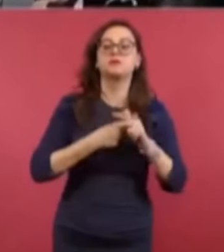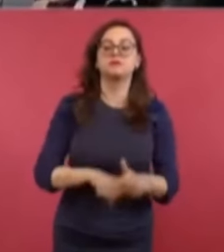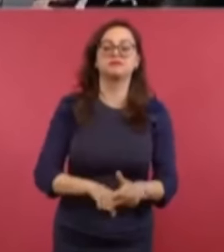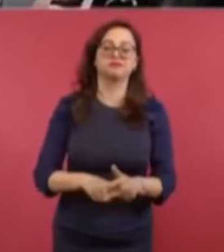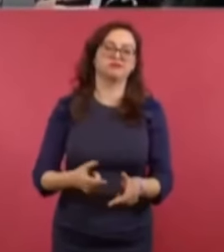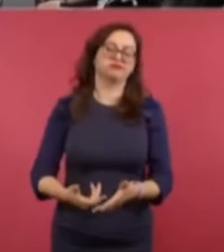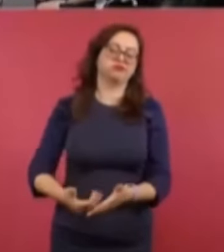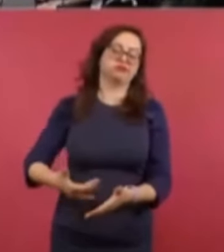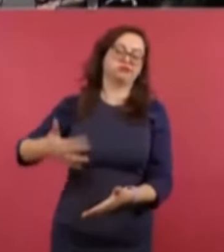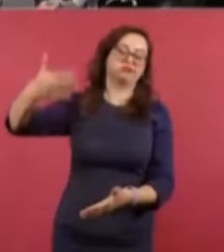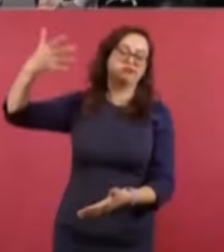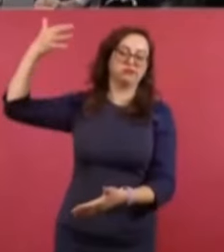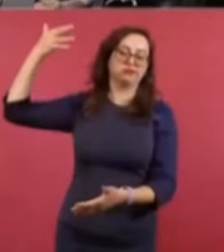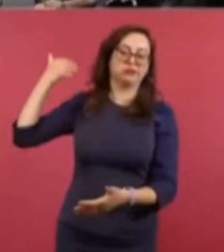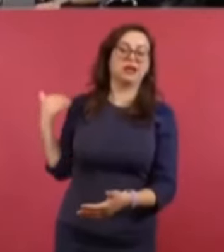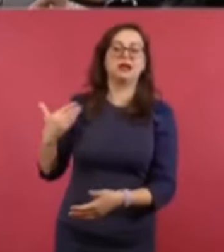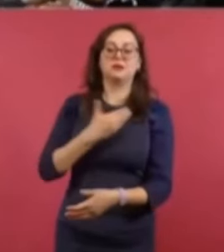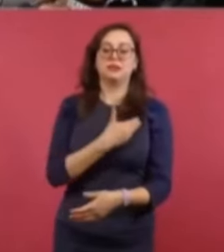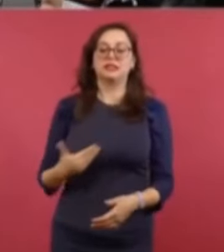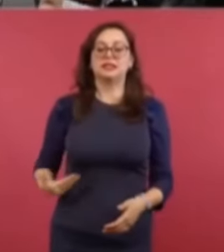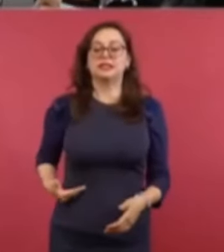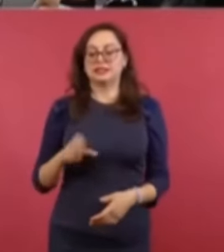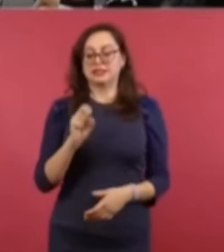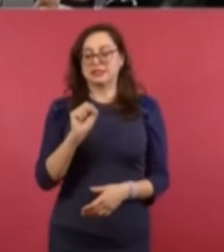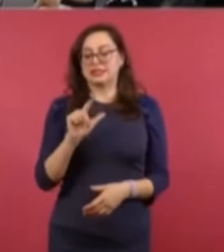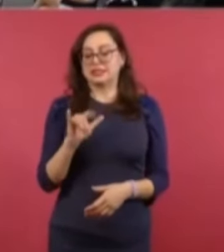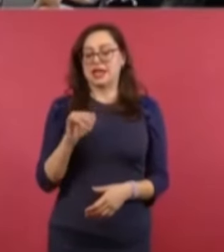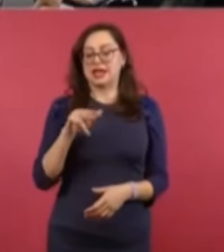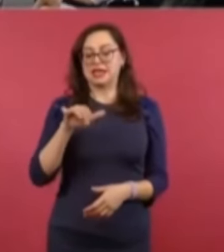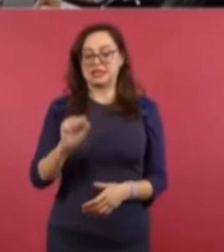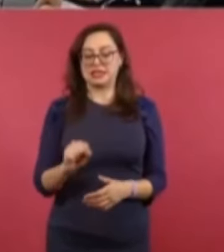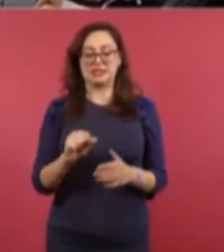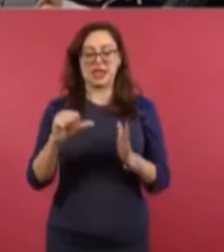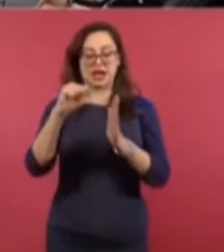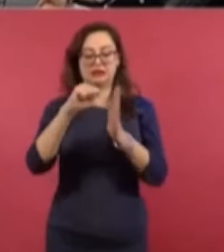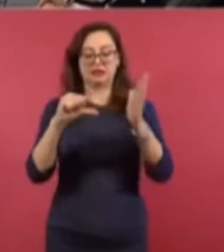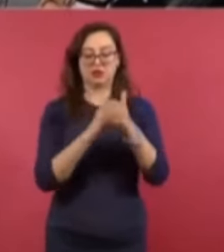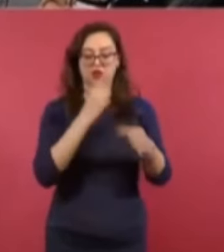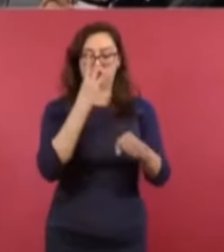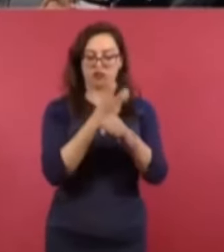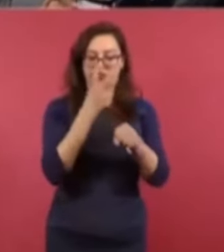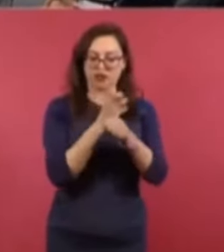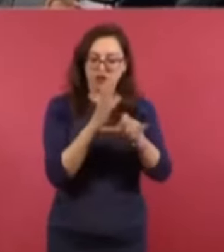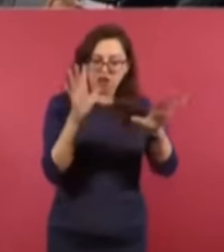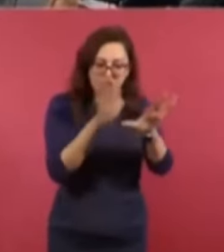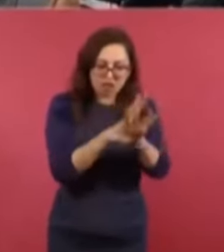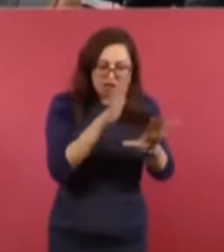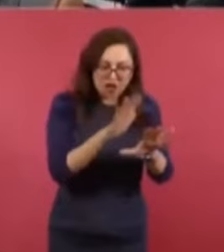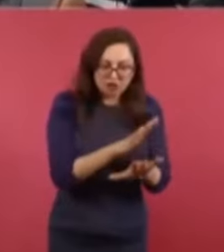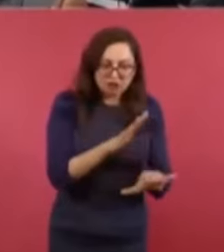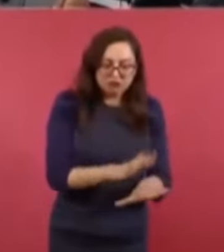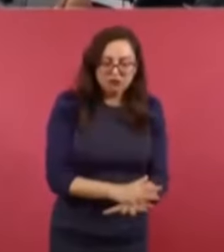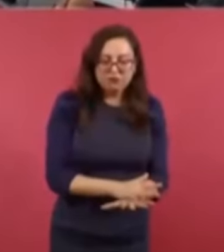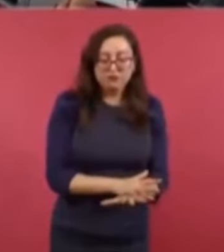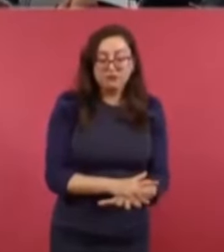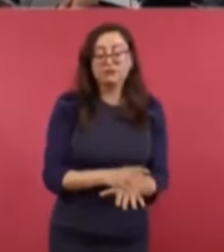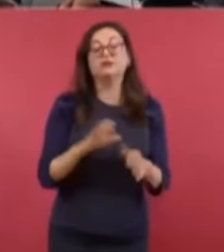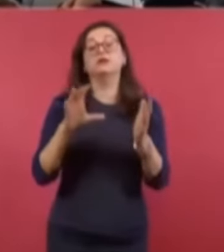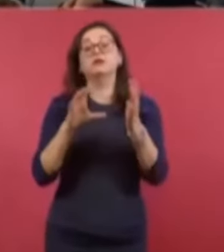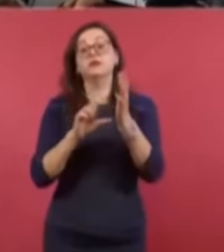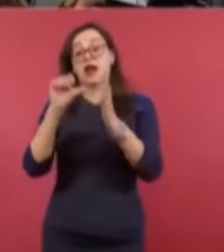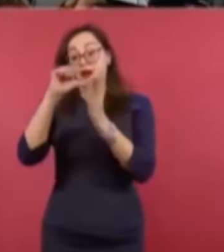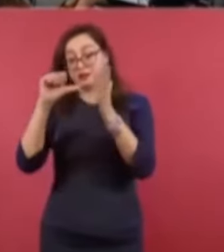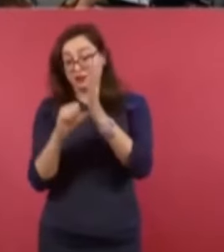Salinas. Así como reformó el artículo 27 para poner las tierras ejidales al